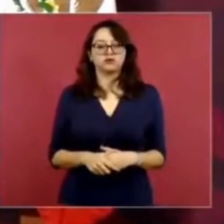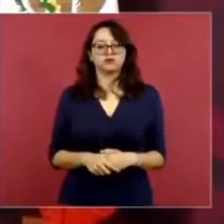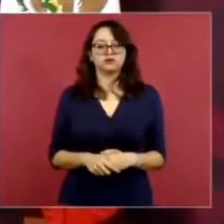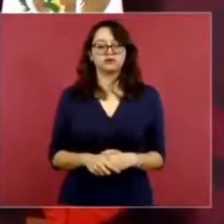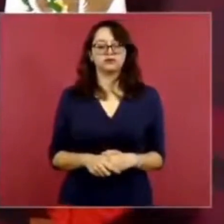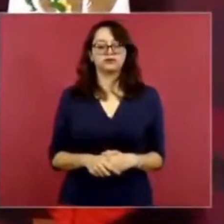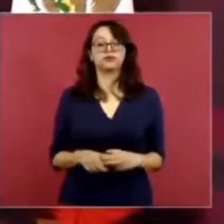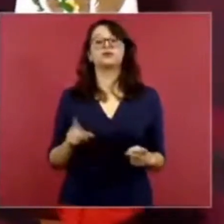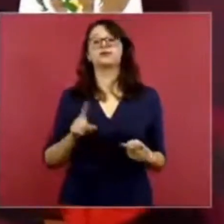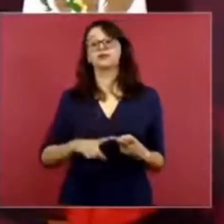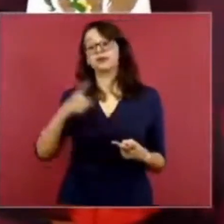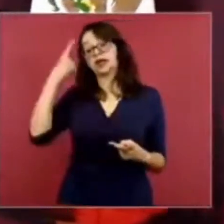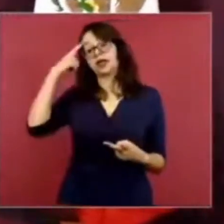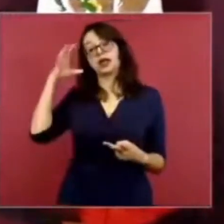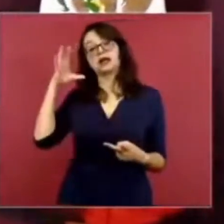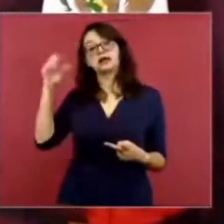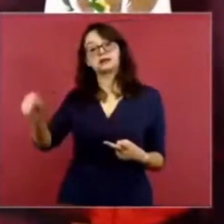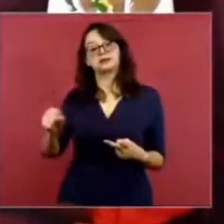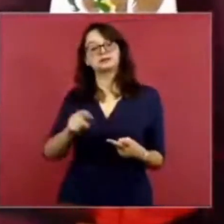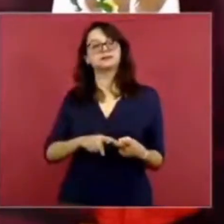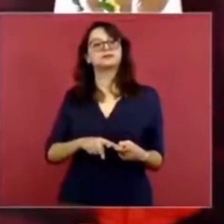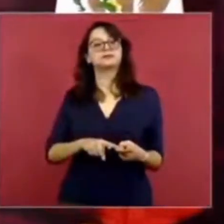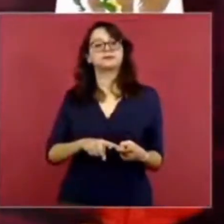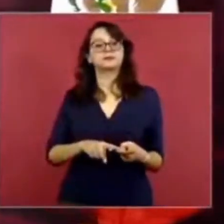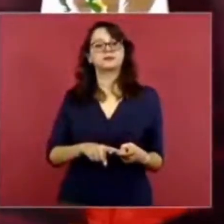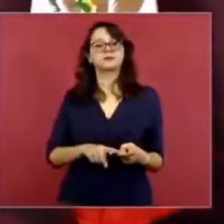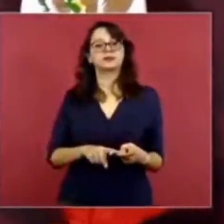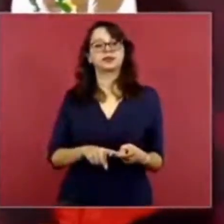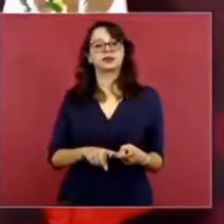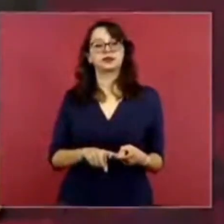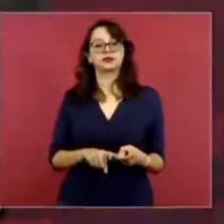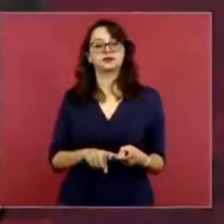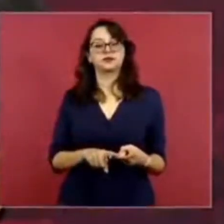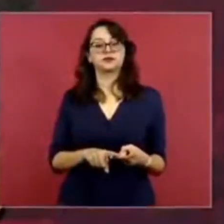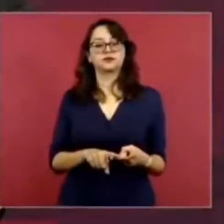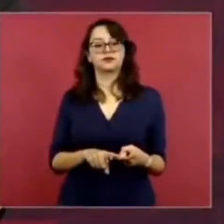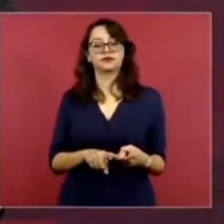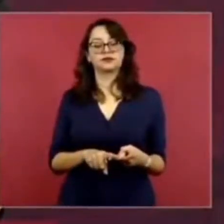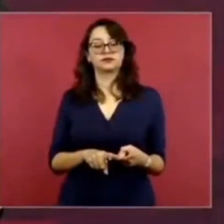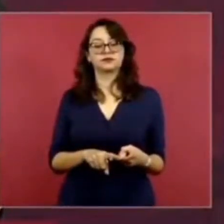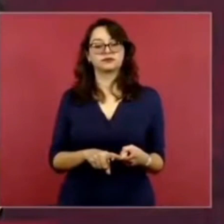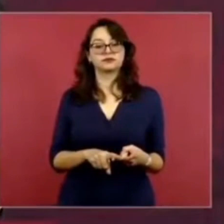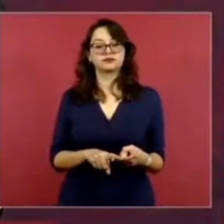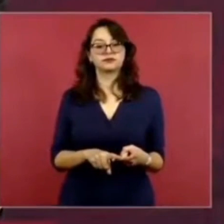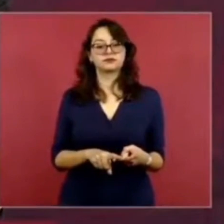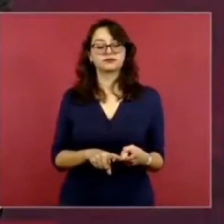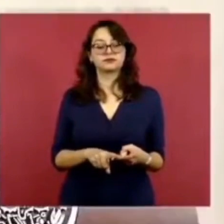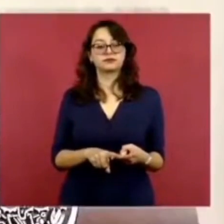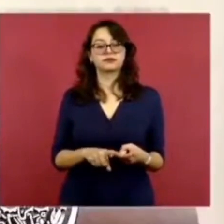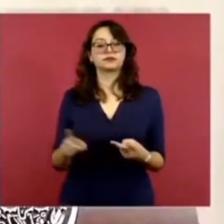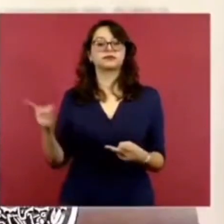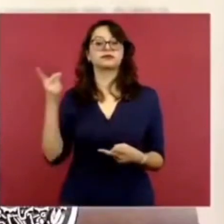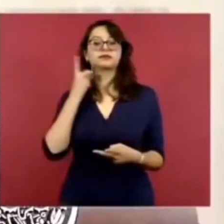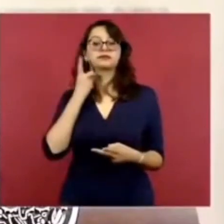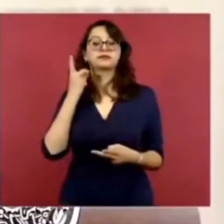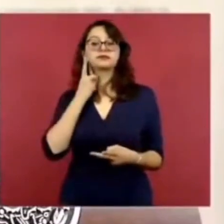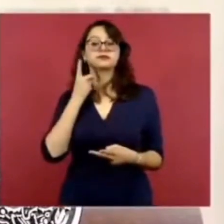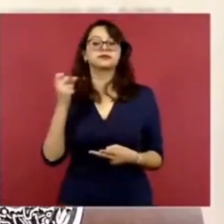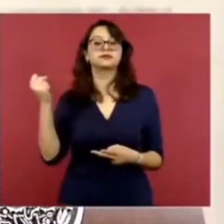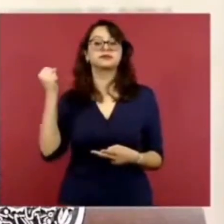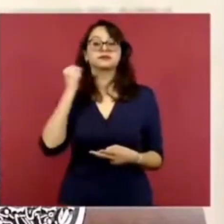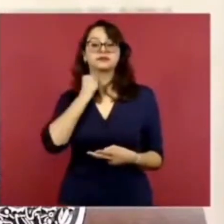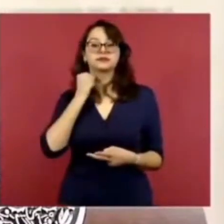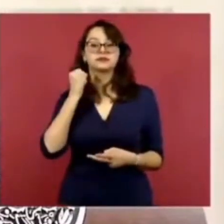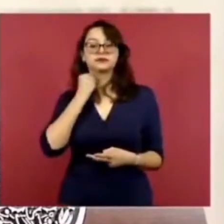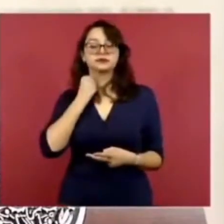Luego, agradecer a los legisladores, porque ayer aprobaron